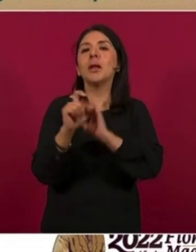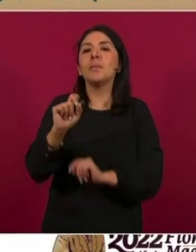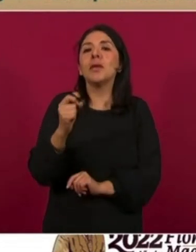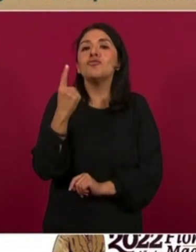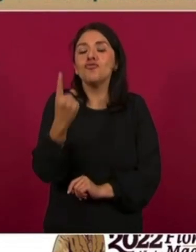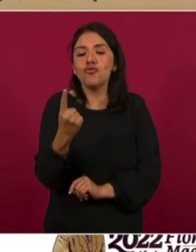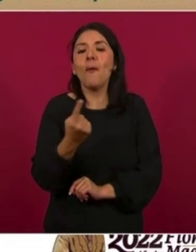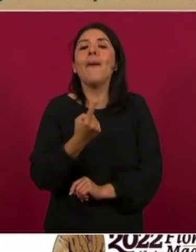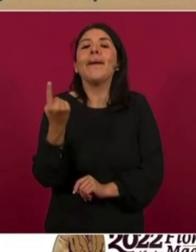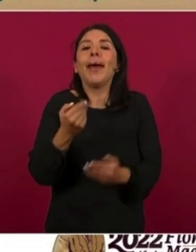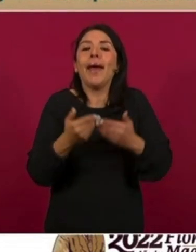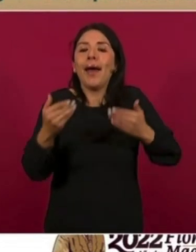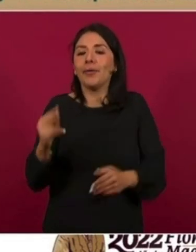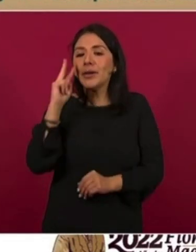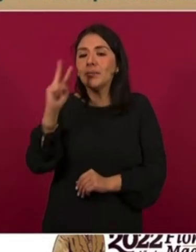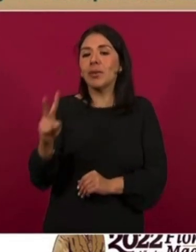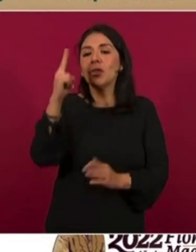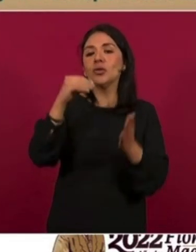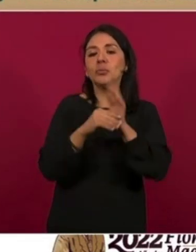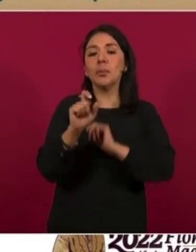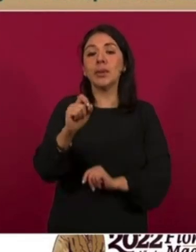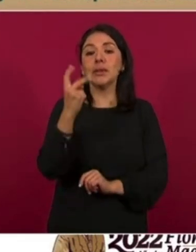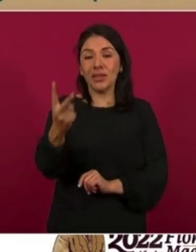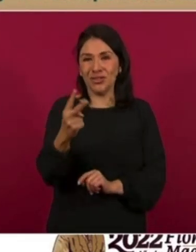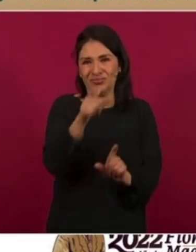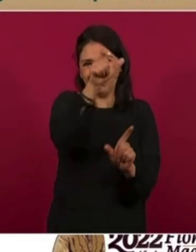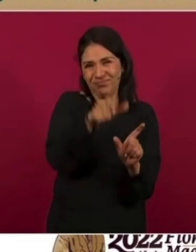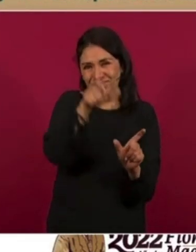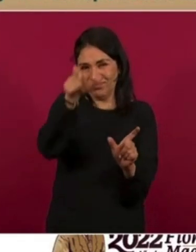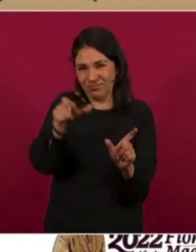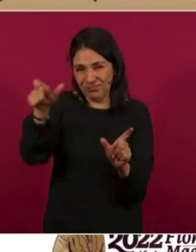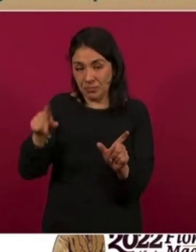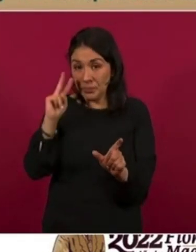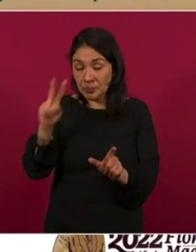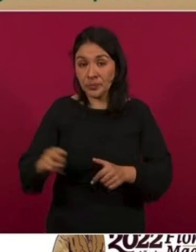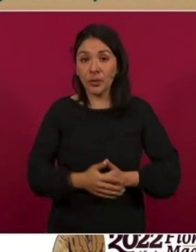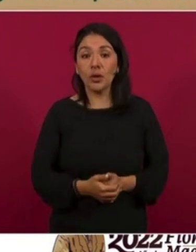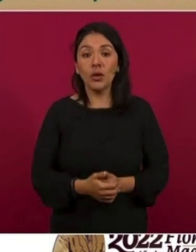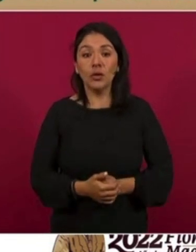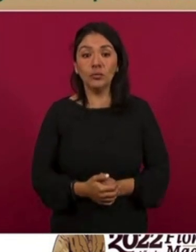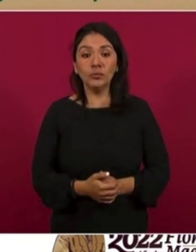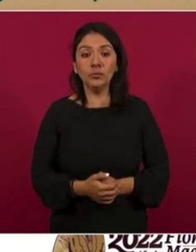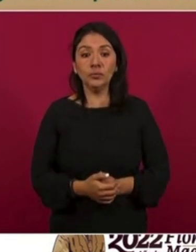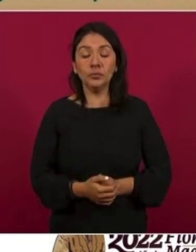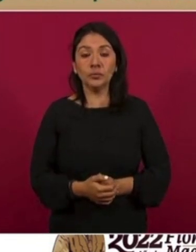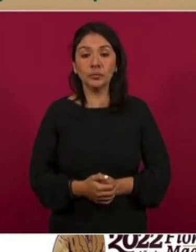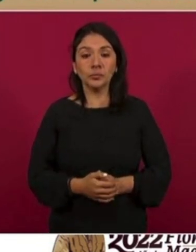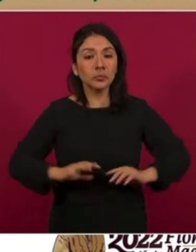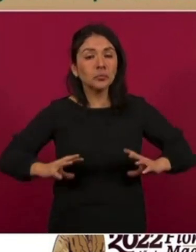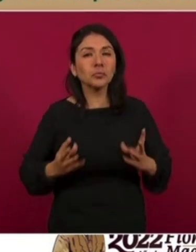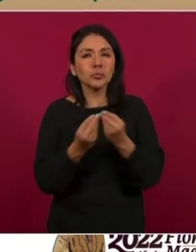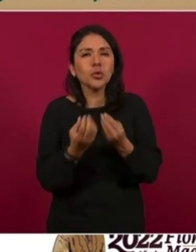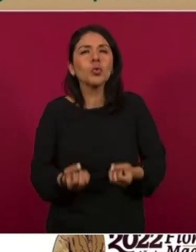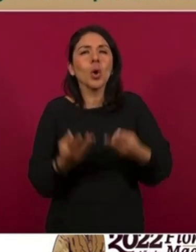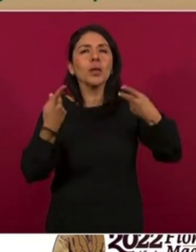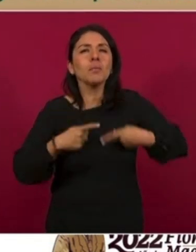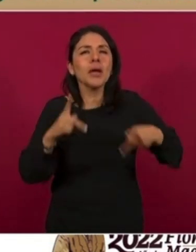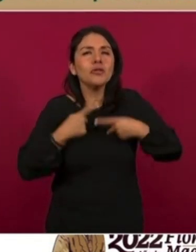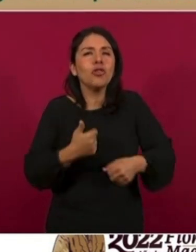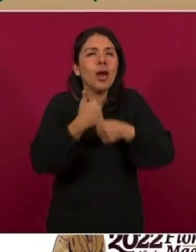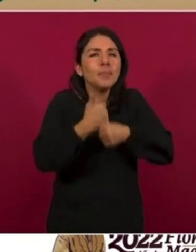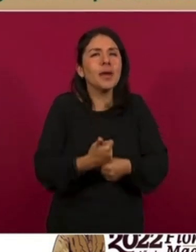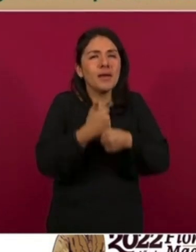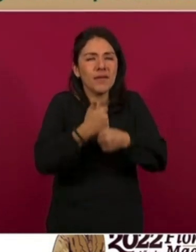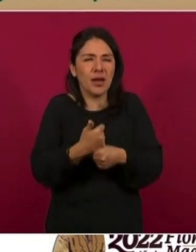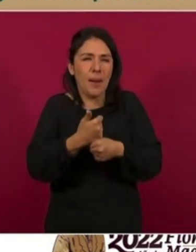enero a marzo del 2022 y este da un promedio de víctimas de 95